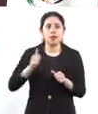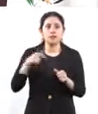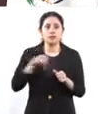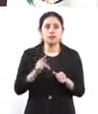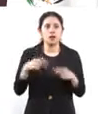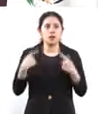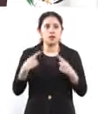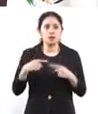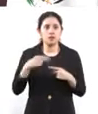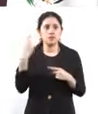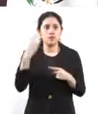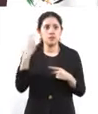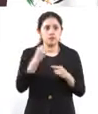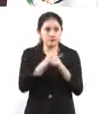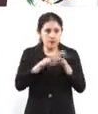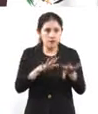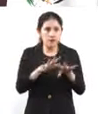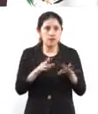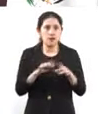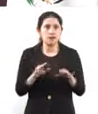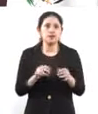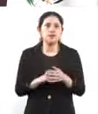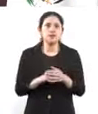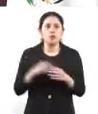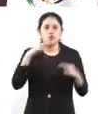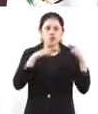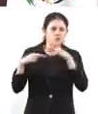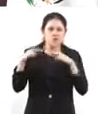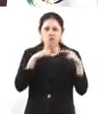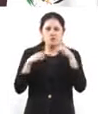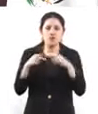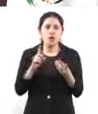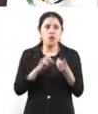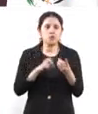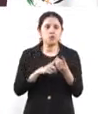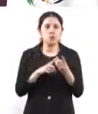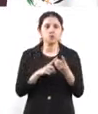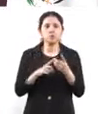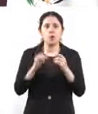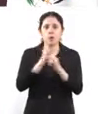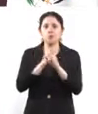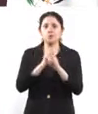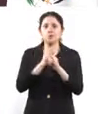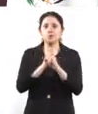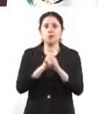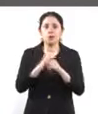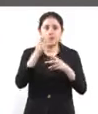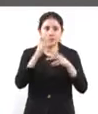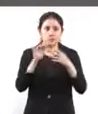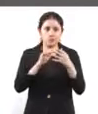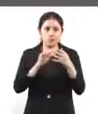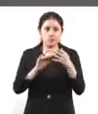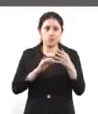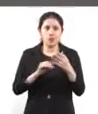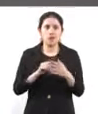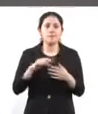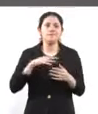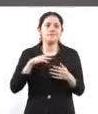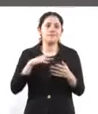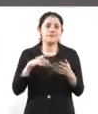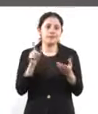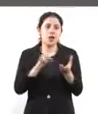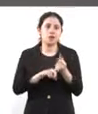informado y quiere estar informado rápidamente y la plataforma y la cartelera va a permitir eso, va a permitir entonces